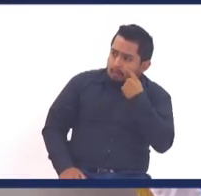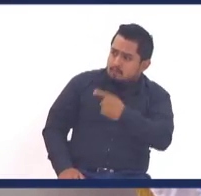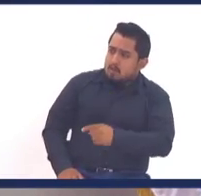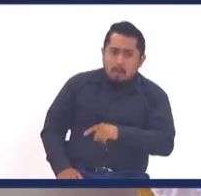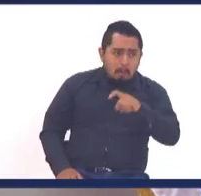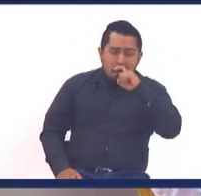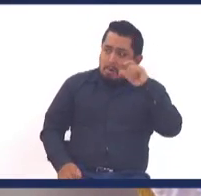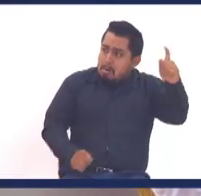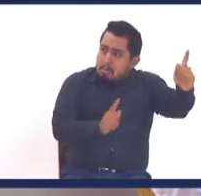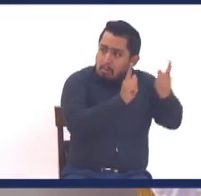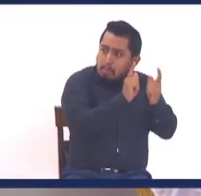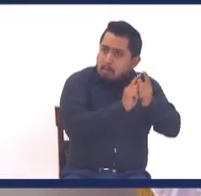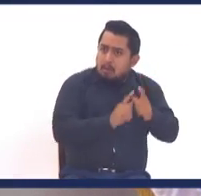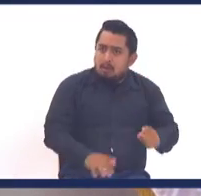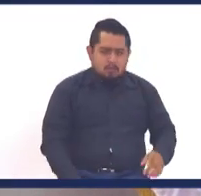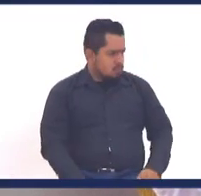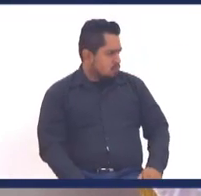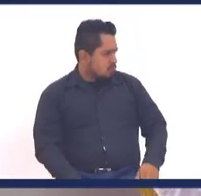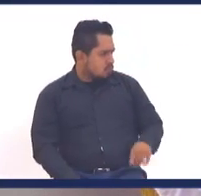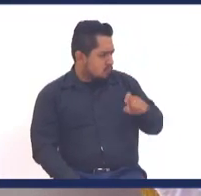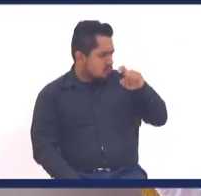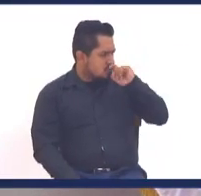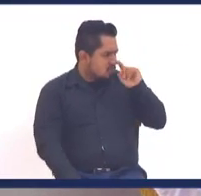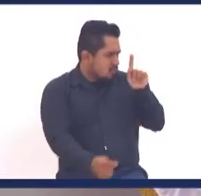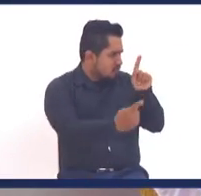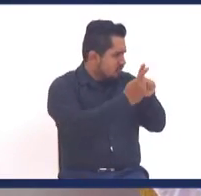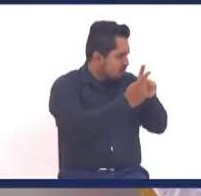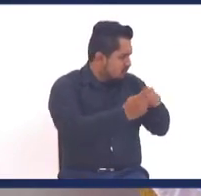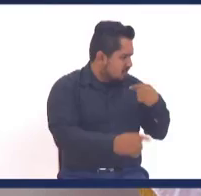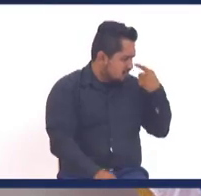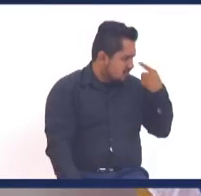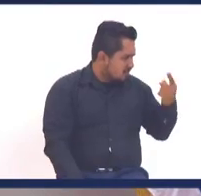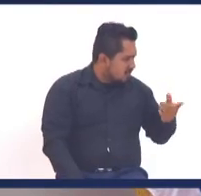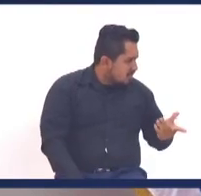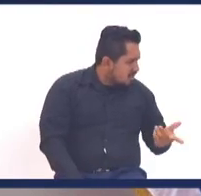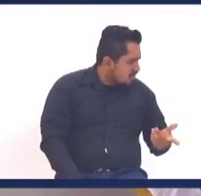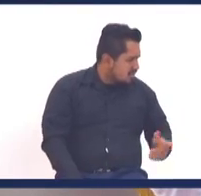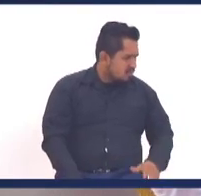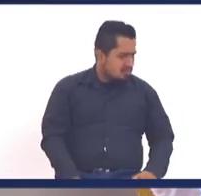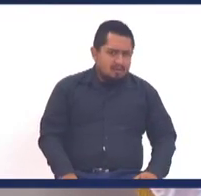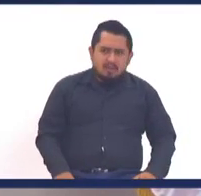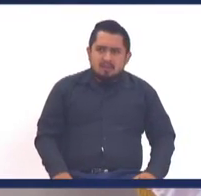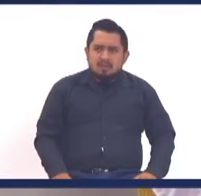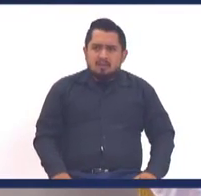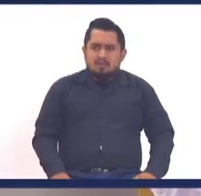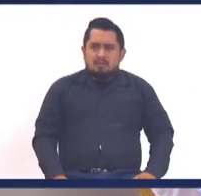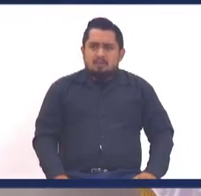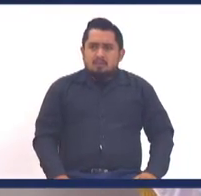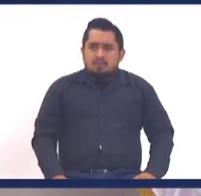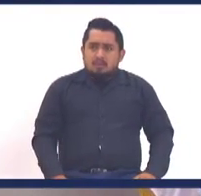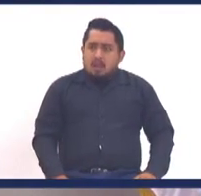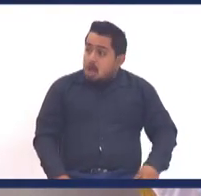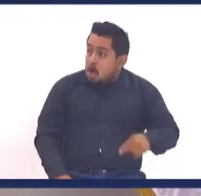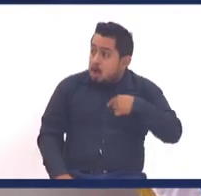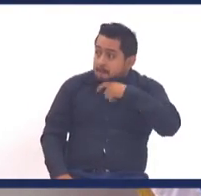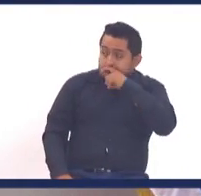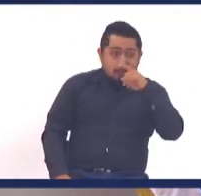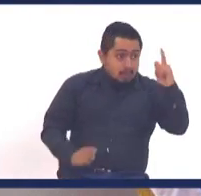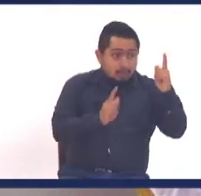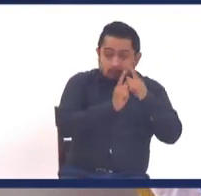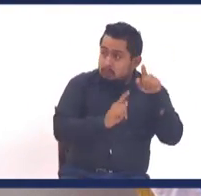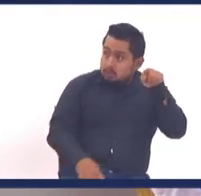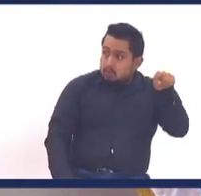me encontré a mi papá, me encontré a mi papá, yo conozco a tu papá, yo lo veo como, no, no mi papá, dijo, hablo de mi papá